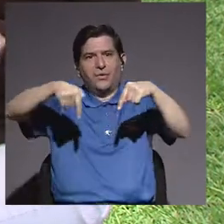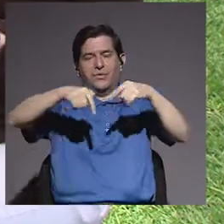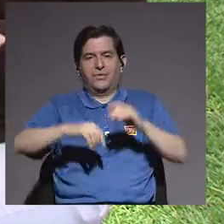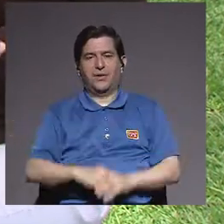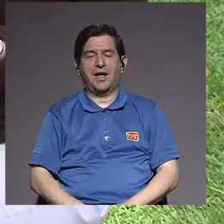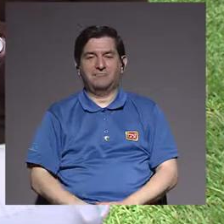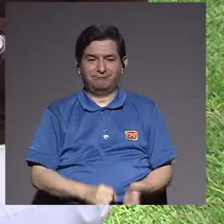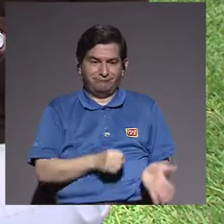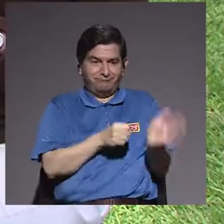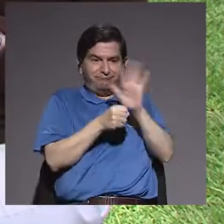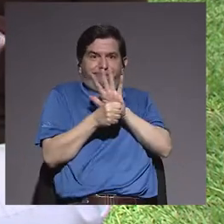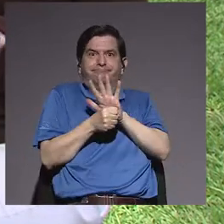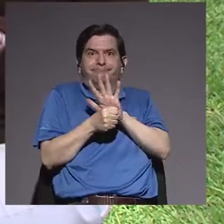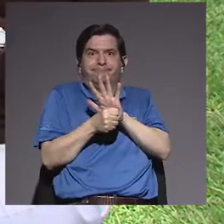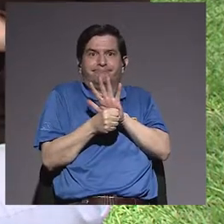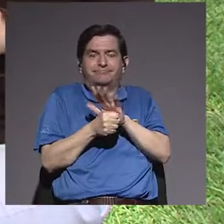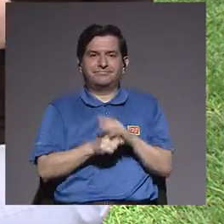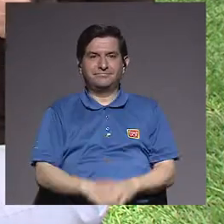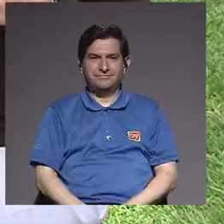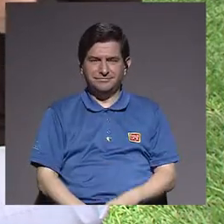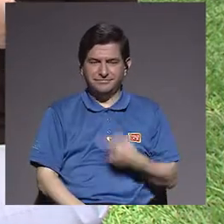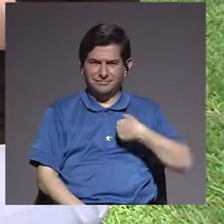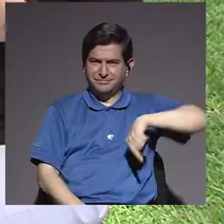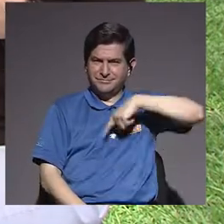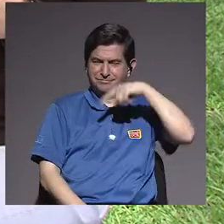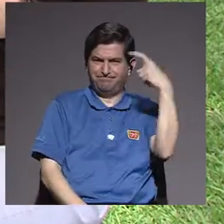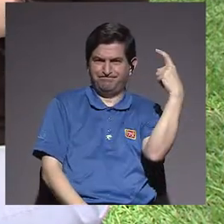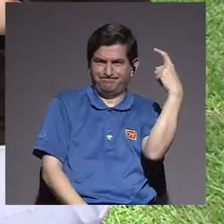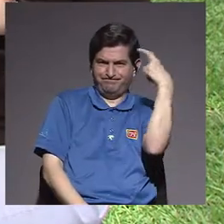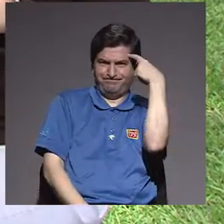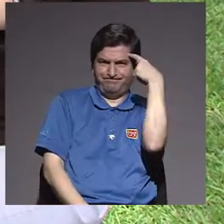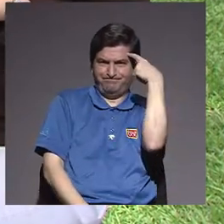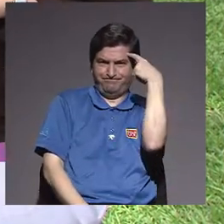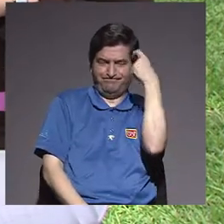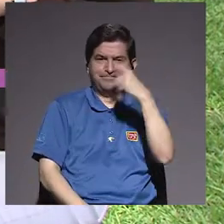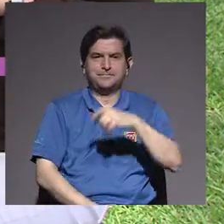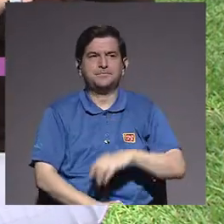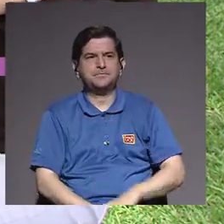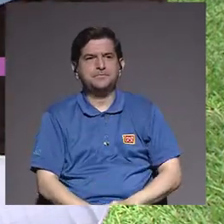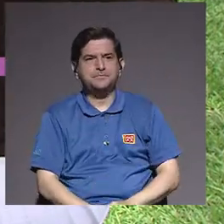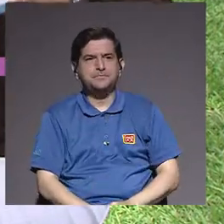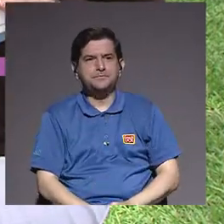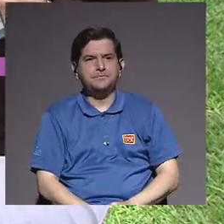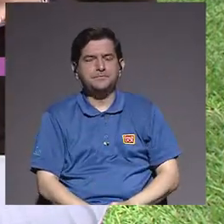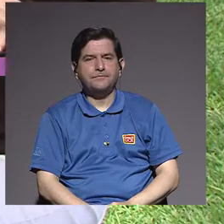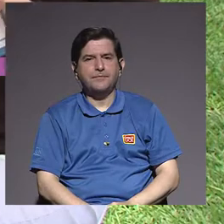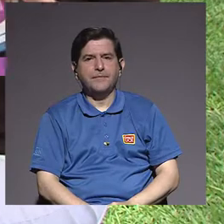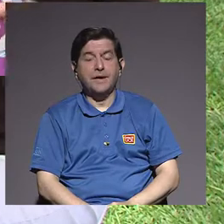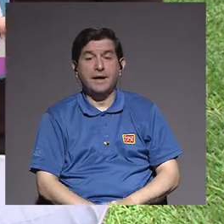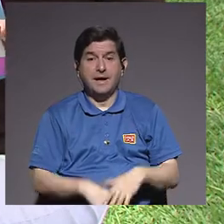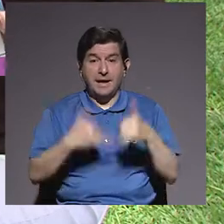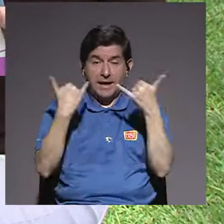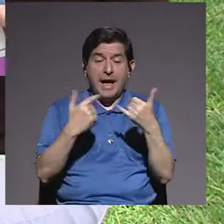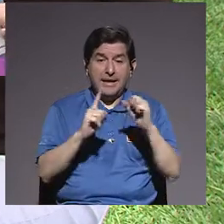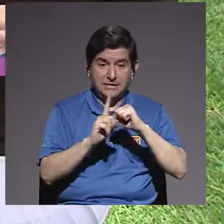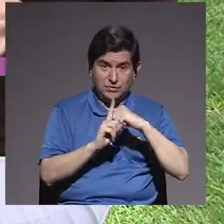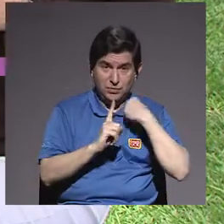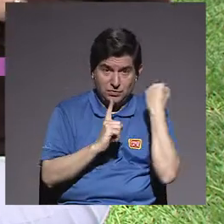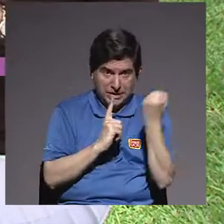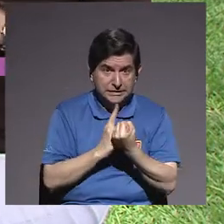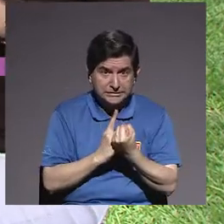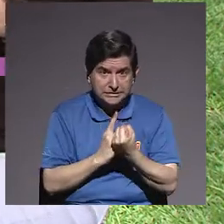circunstancias del COVID. Pero, a ver, si tomamos en cuenta, bueno, tomando en cuenta que estamos en estas